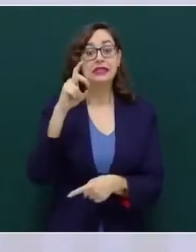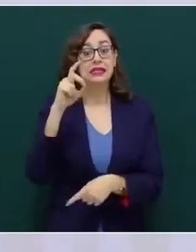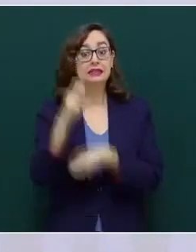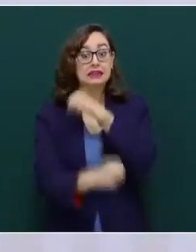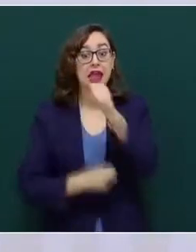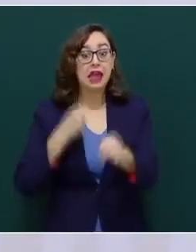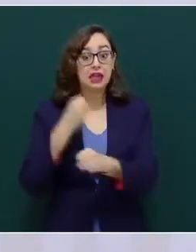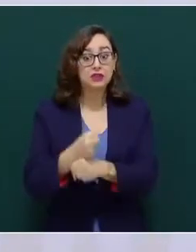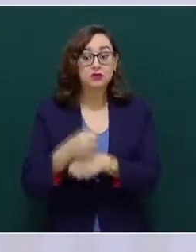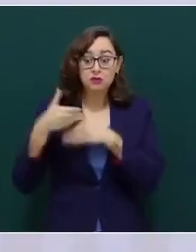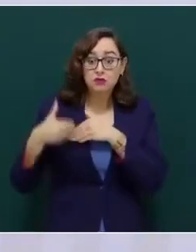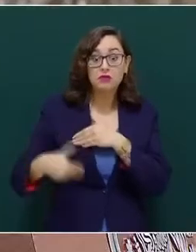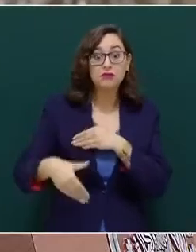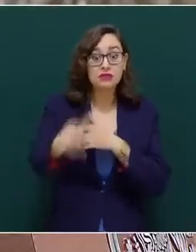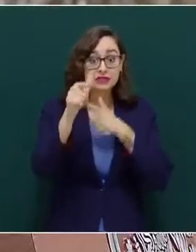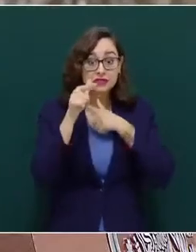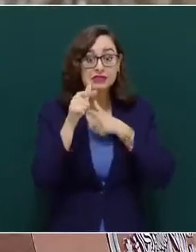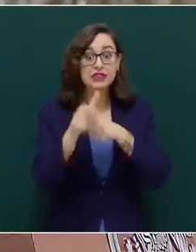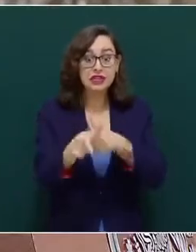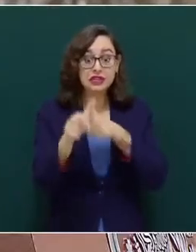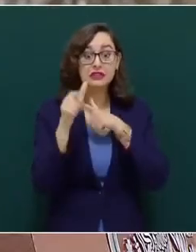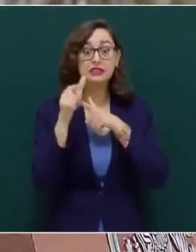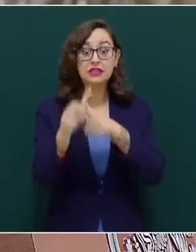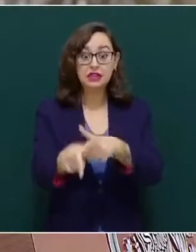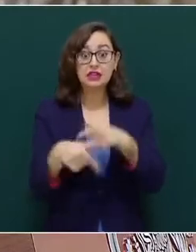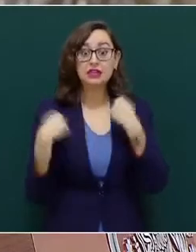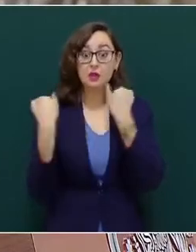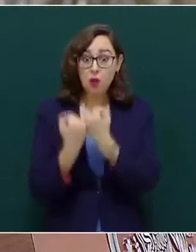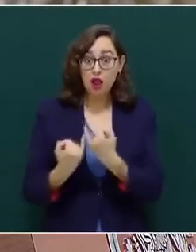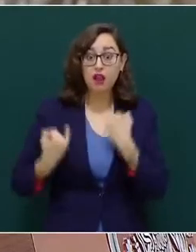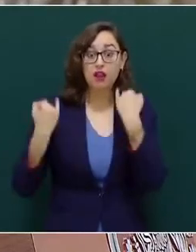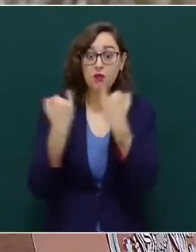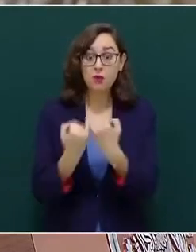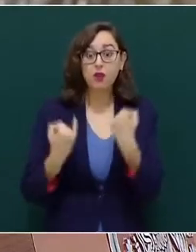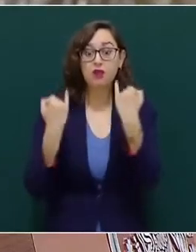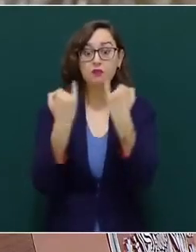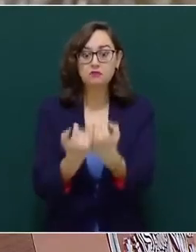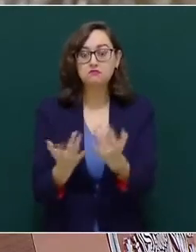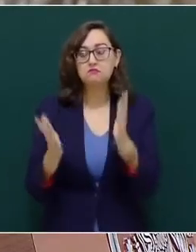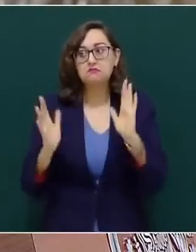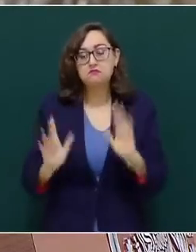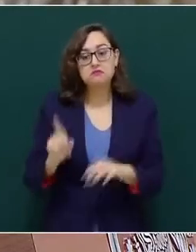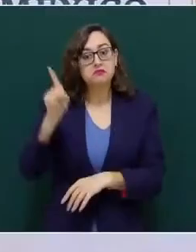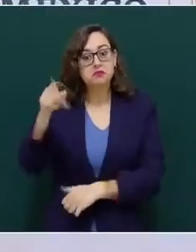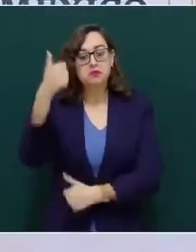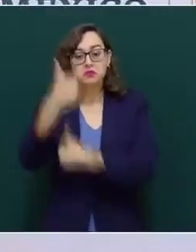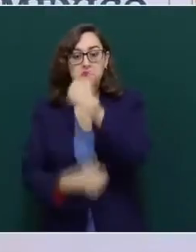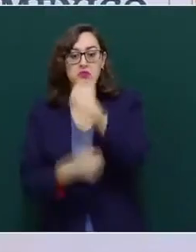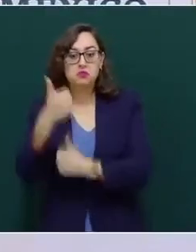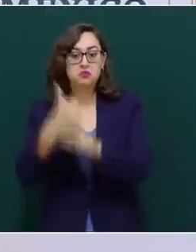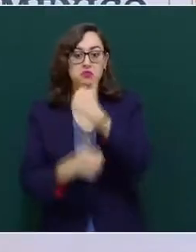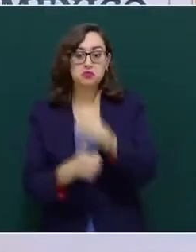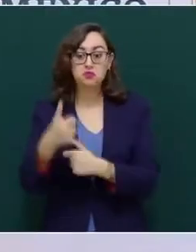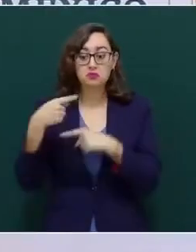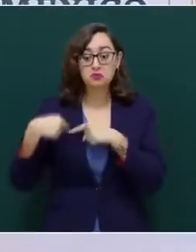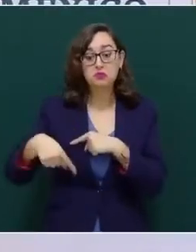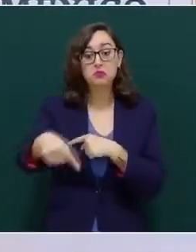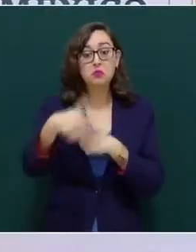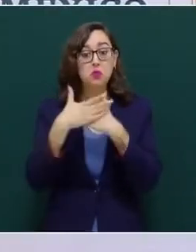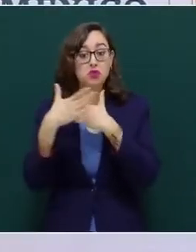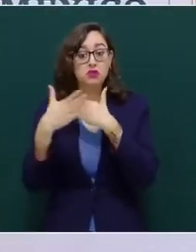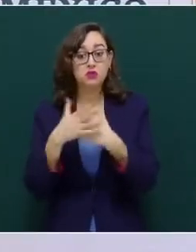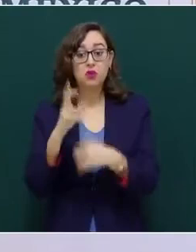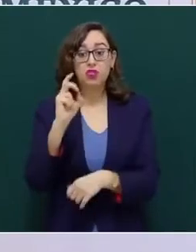mantuviera y no hay nada que legal o legítimamente pueda impedirlo. En otros 30 años,